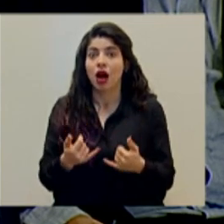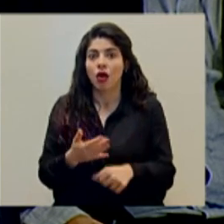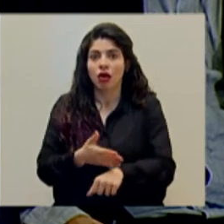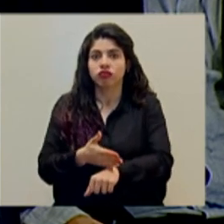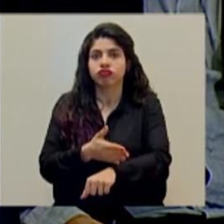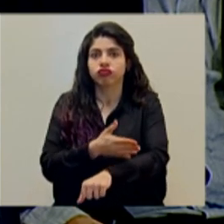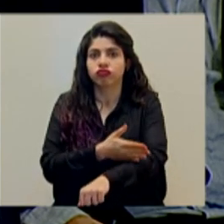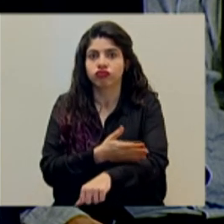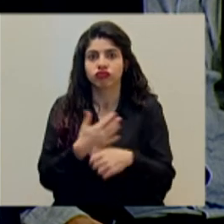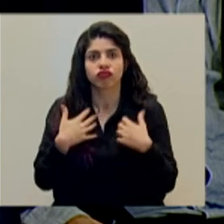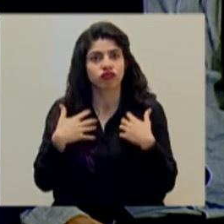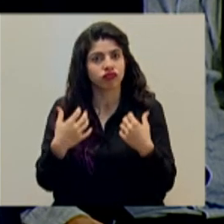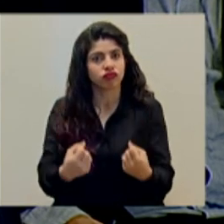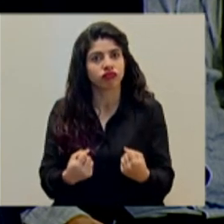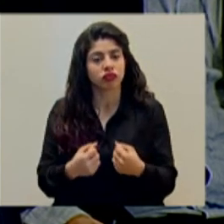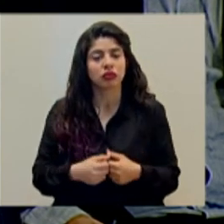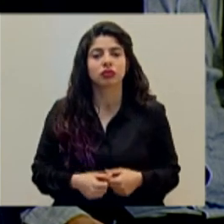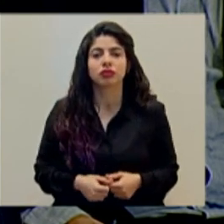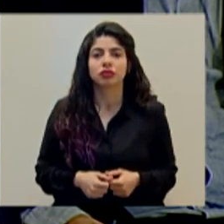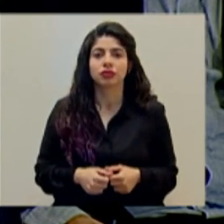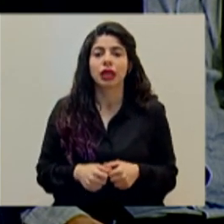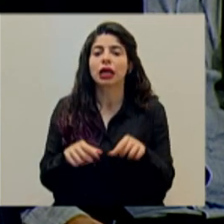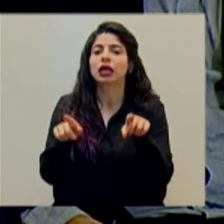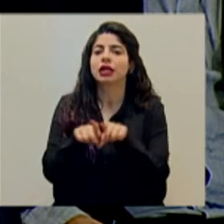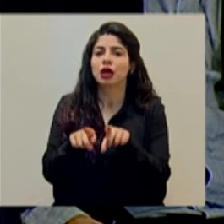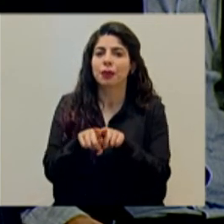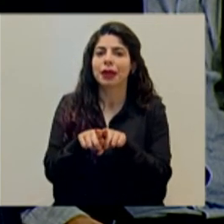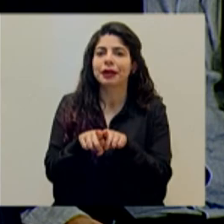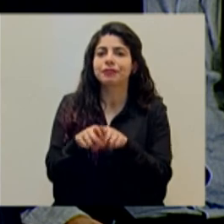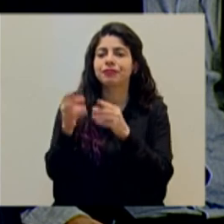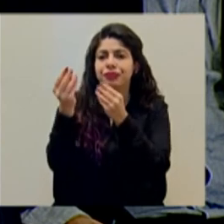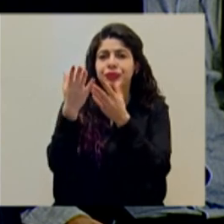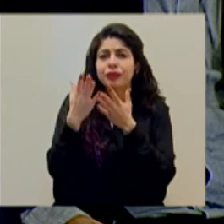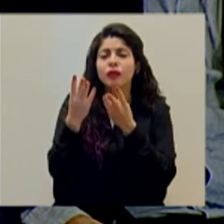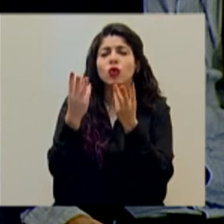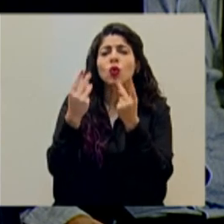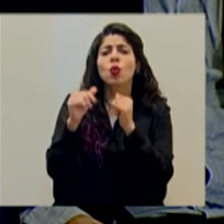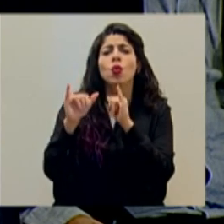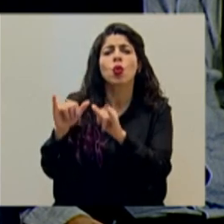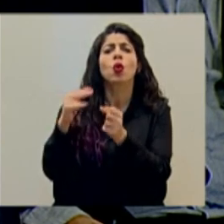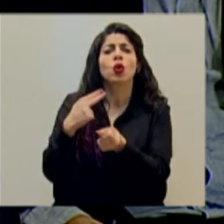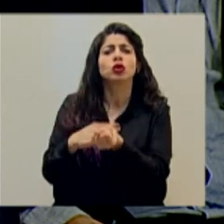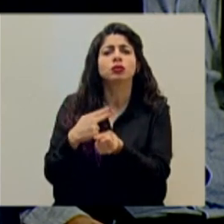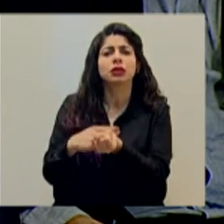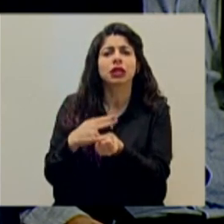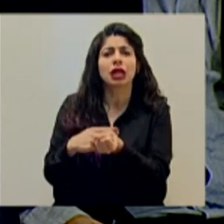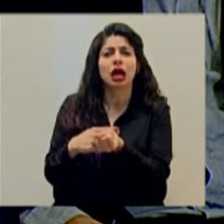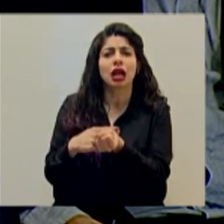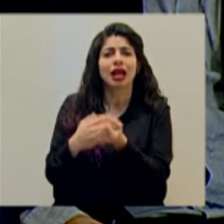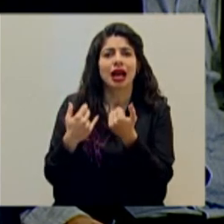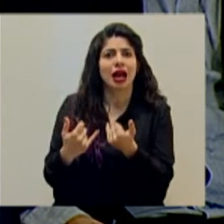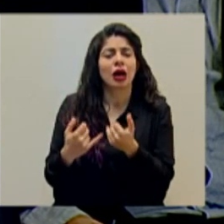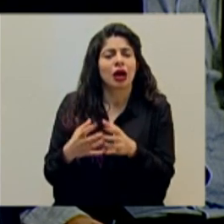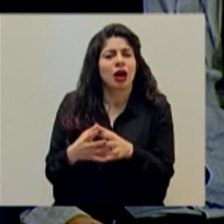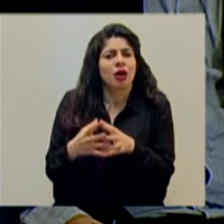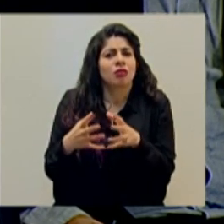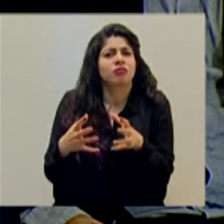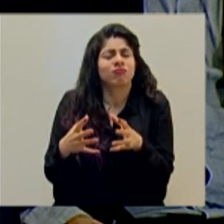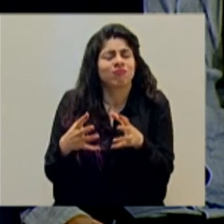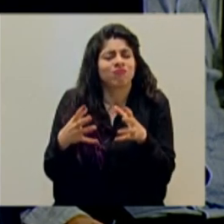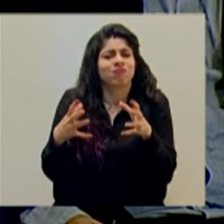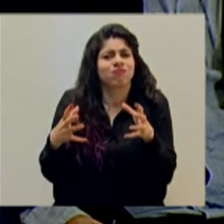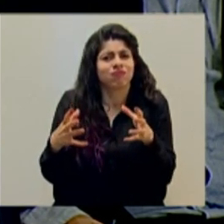recuperación. También el dato de hospitalización que sigue aumentando, sigue